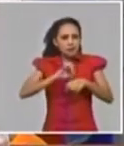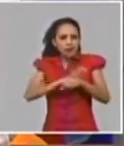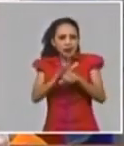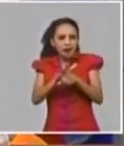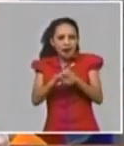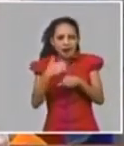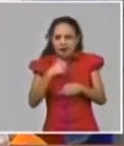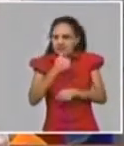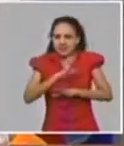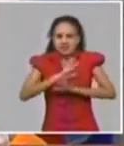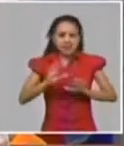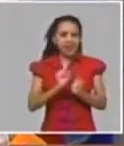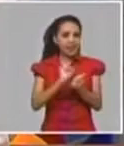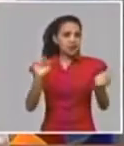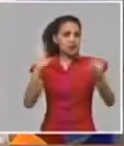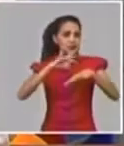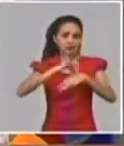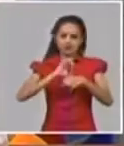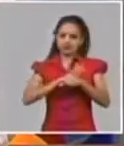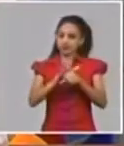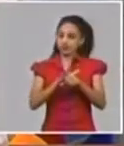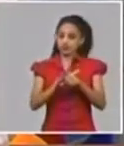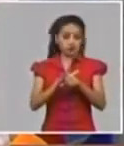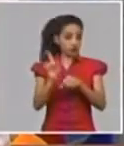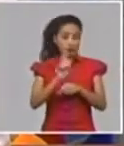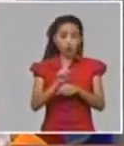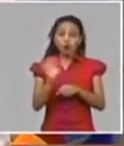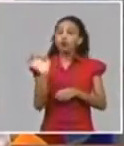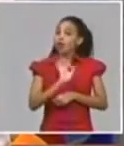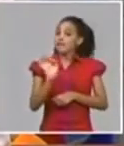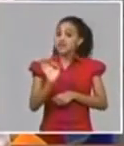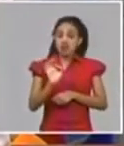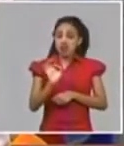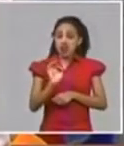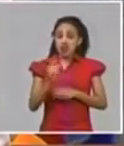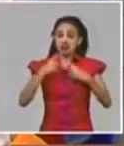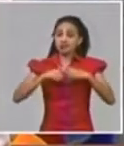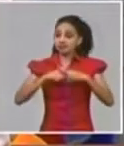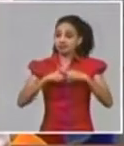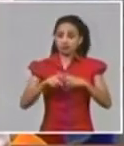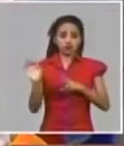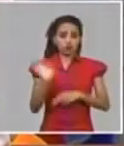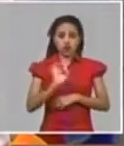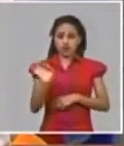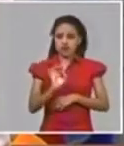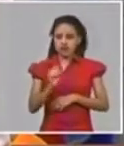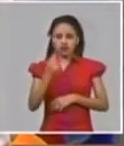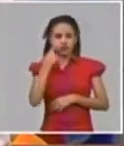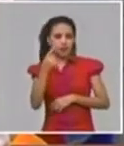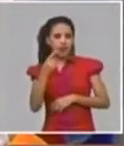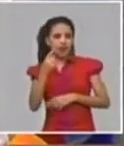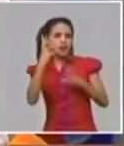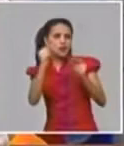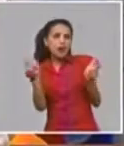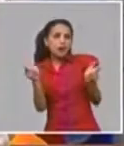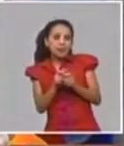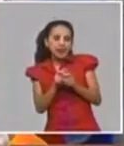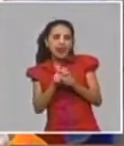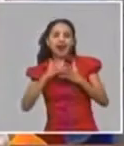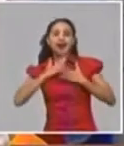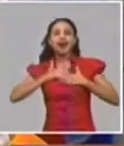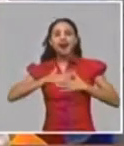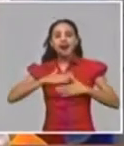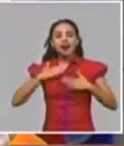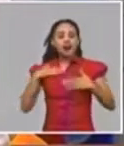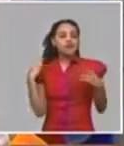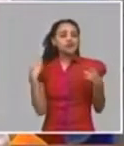no lo es para el mundo, tampoco es un problema resuelto para nuestro país. Aunque los números puedan transmitir confianza, está en manos de todo en